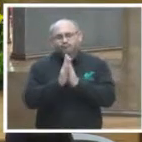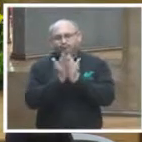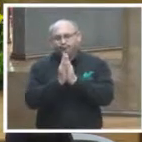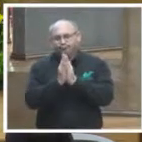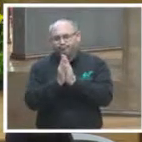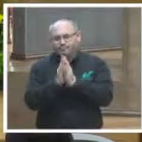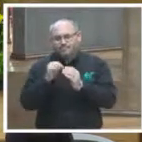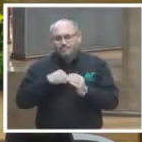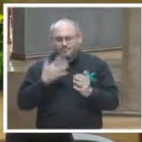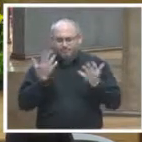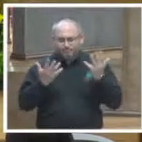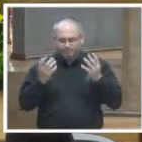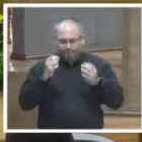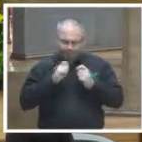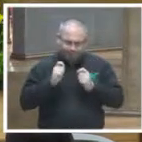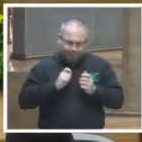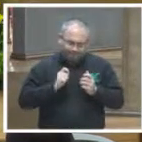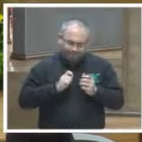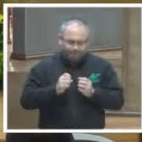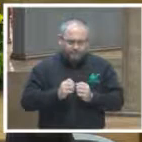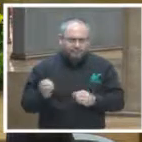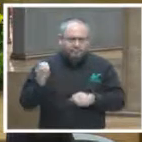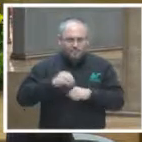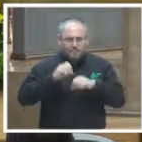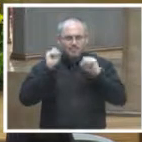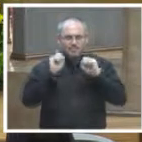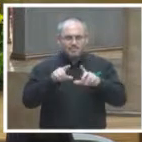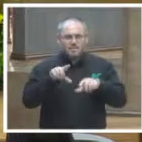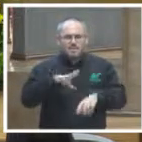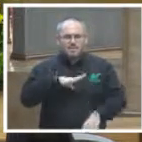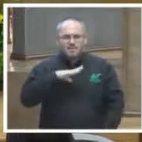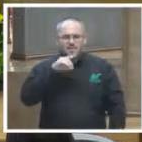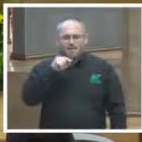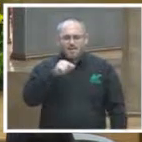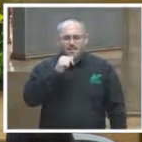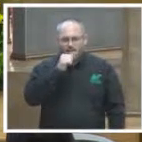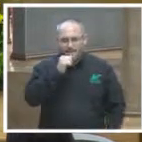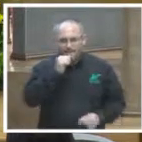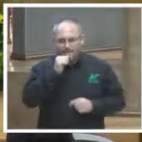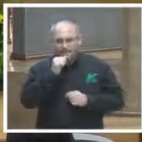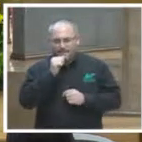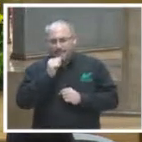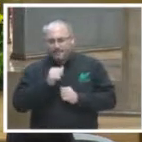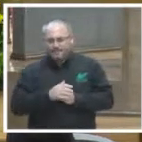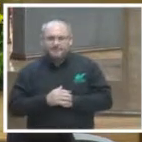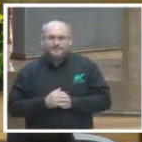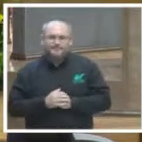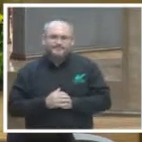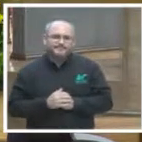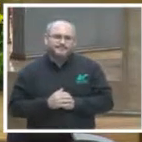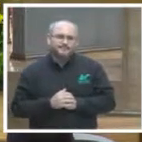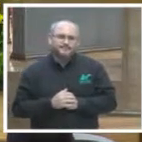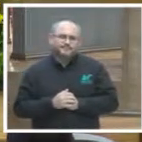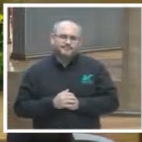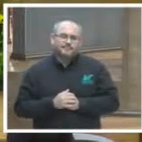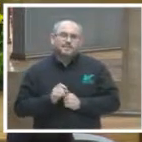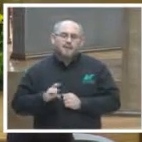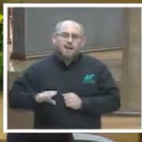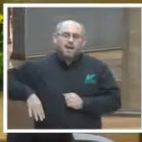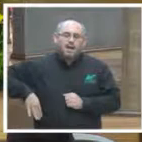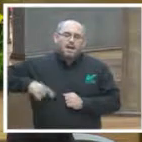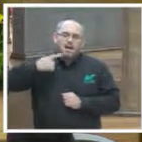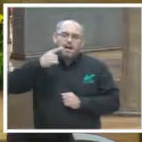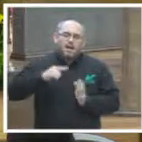publica el tribunal electoral están también publicados en nuestra página en la página del tribunal electoral como hemos visto